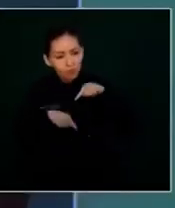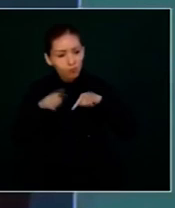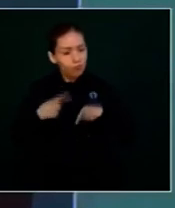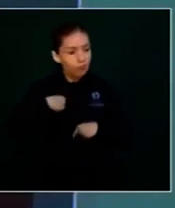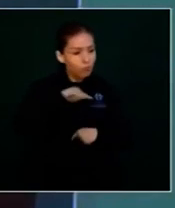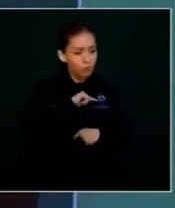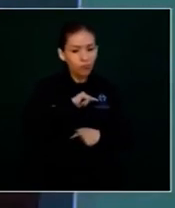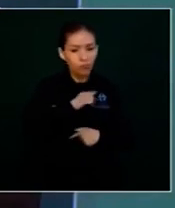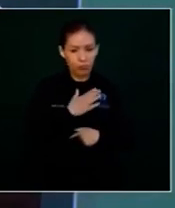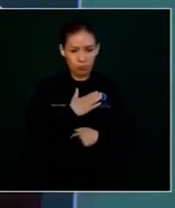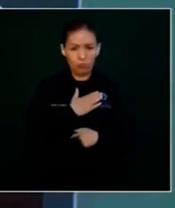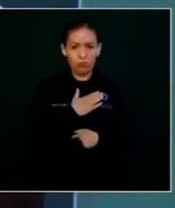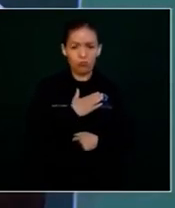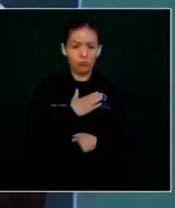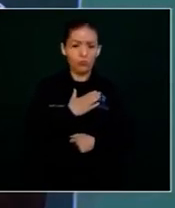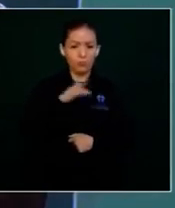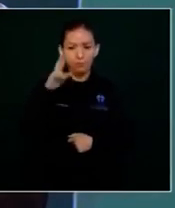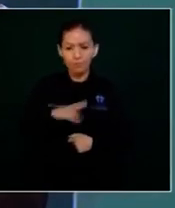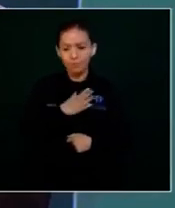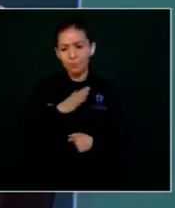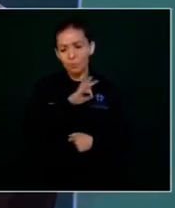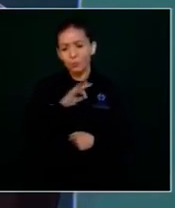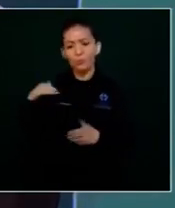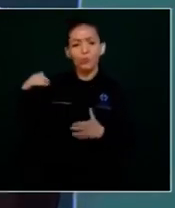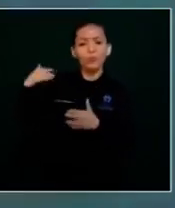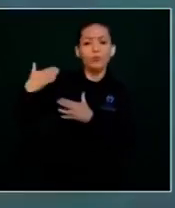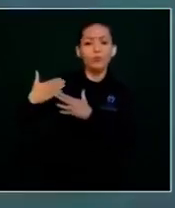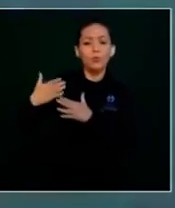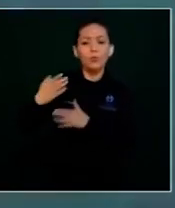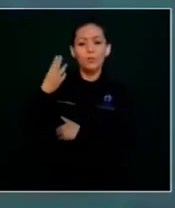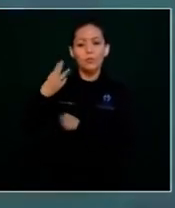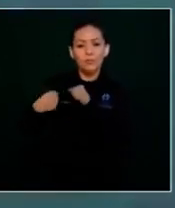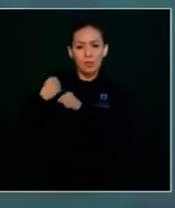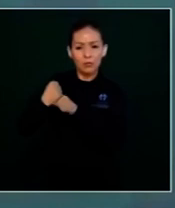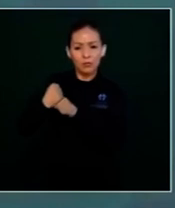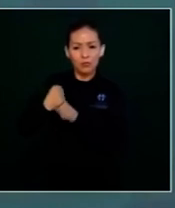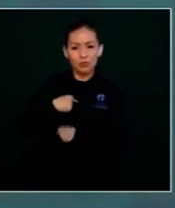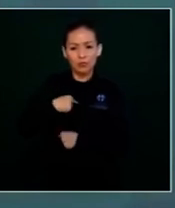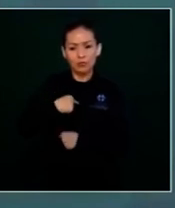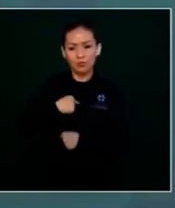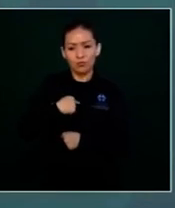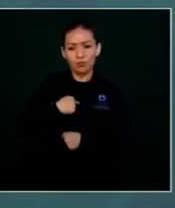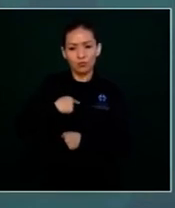Y sí puedo decir, a tres años de gobierno, saco mi pañuelito blanco.